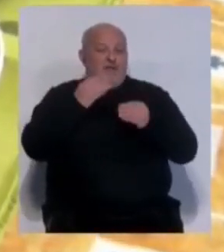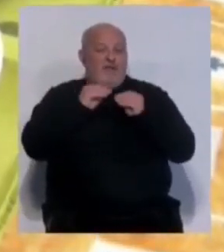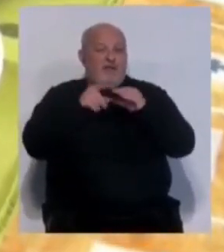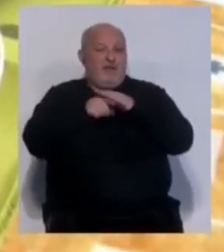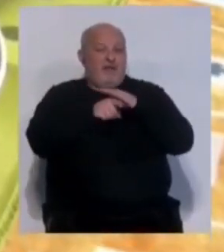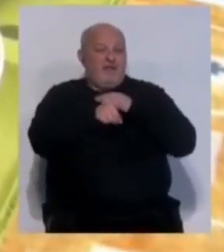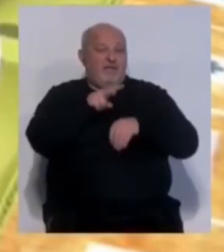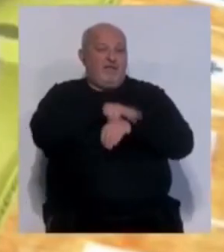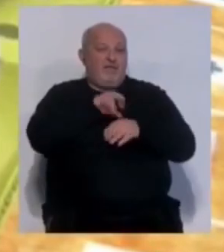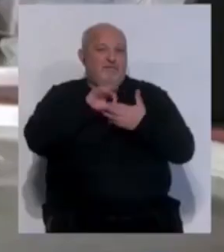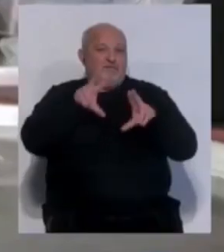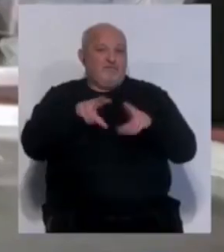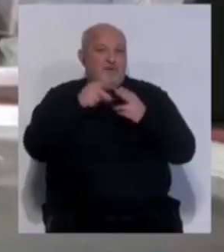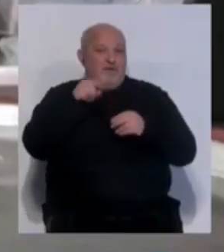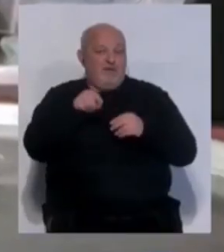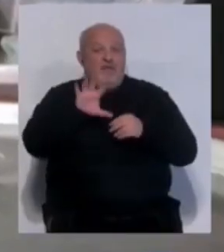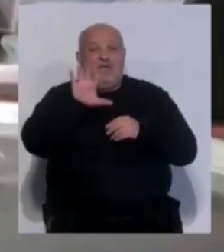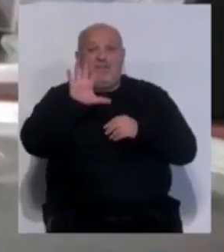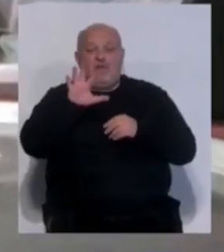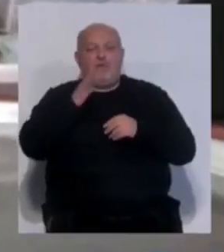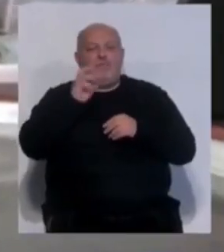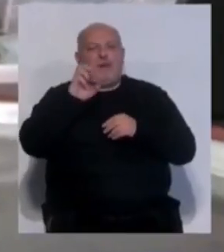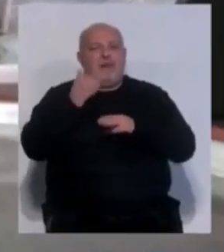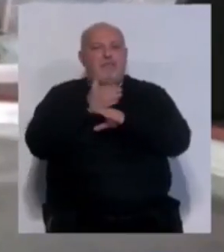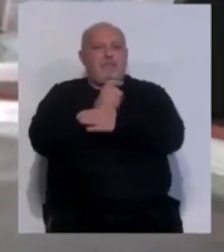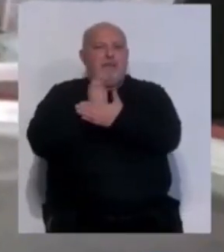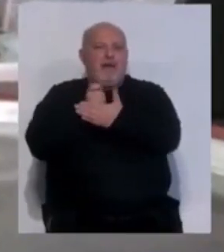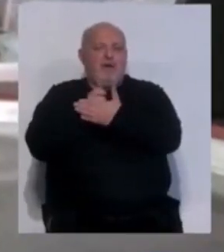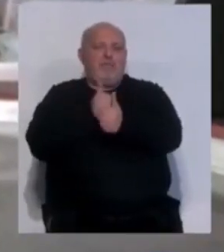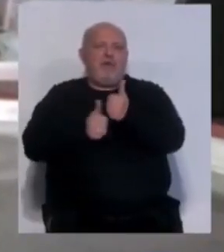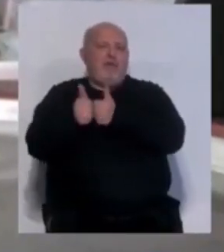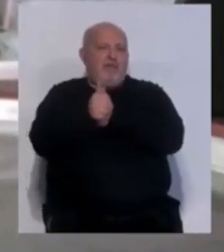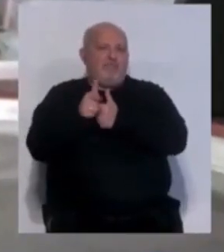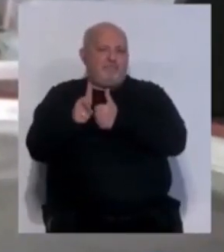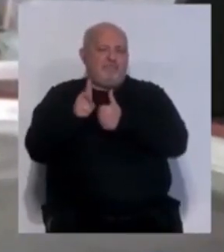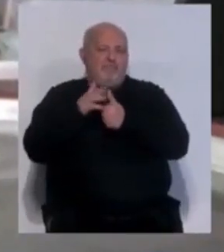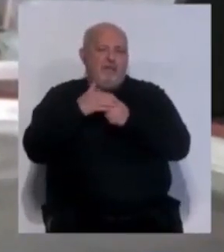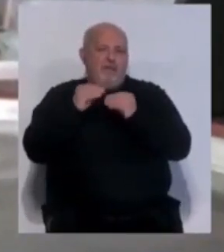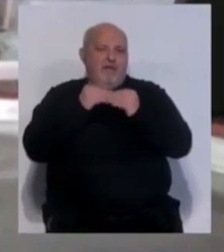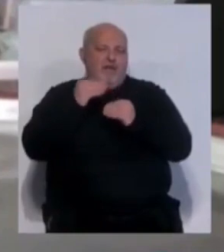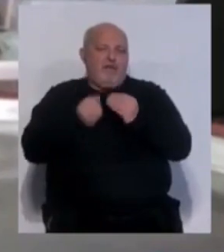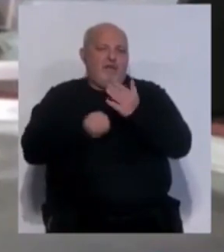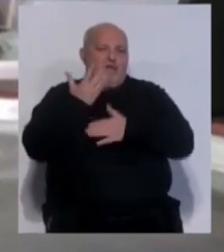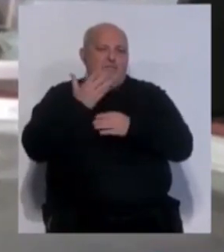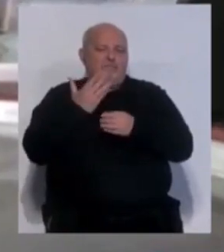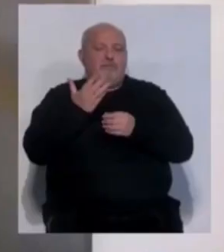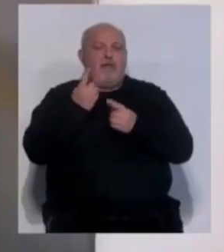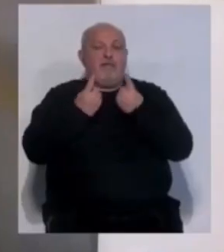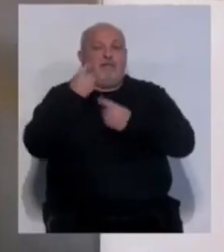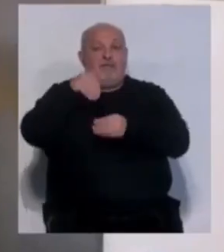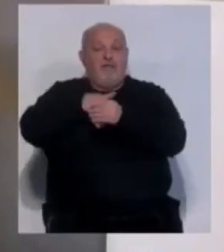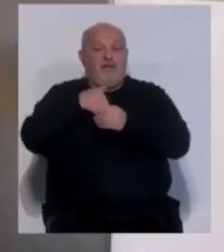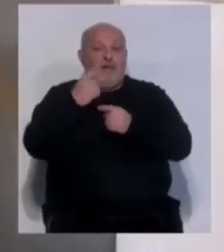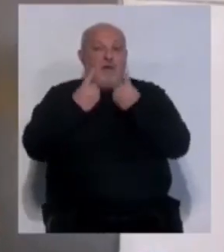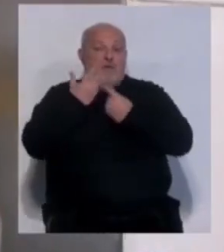tramitan desde la Delegación de Asuntos Sociales, cinco son de prepago, por lo que siempre tienen prioridad a la hora de constituir el expediente. Argumentan